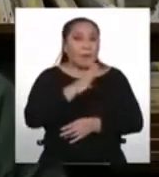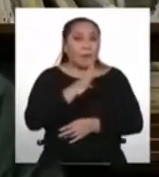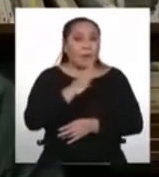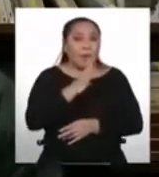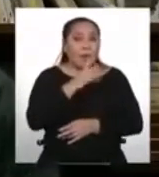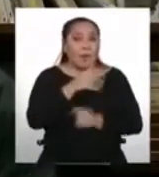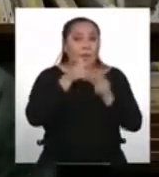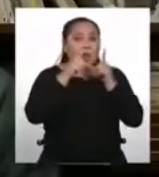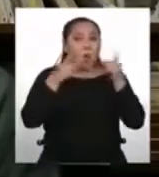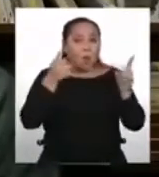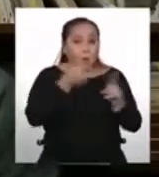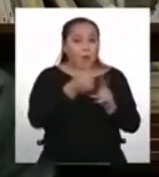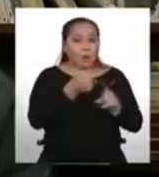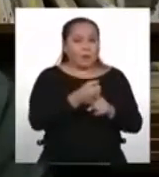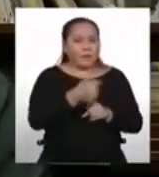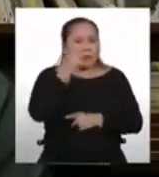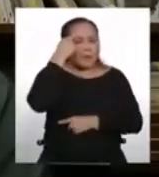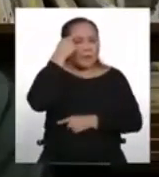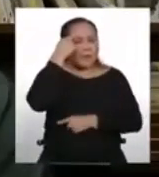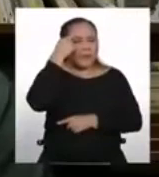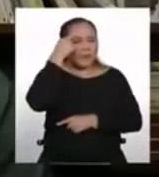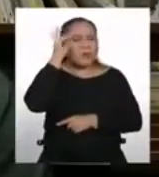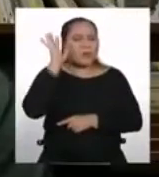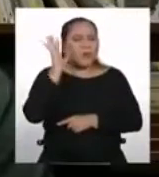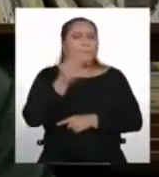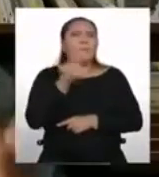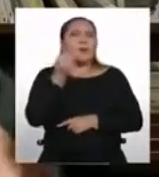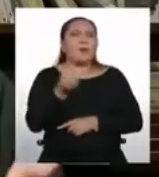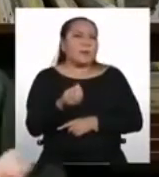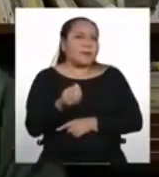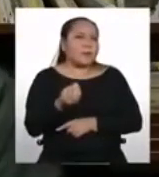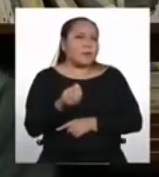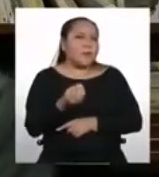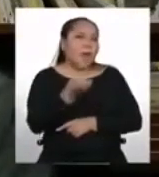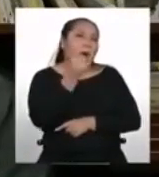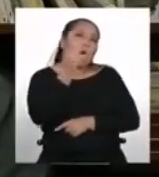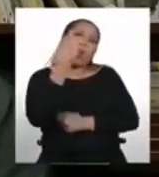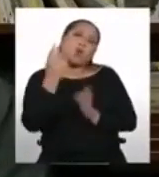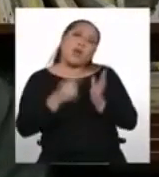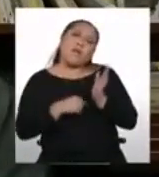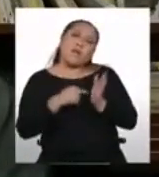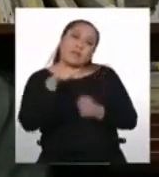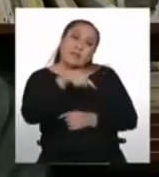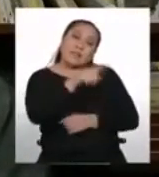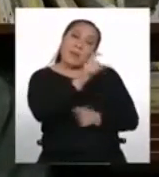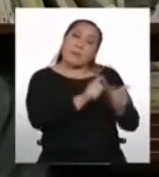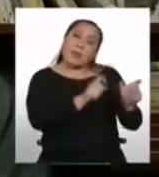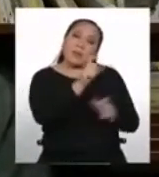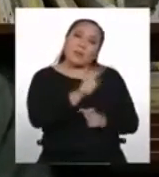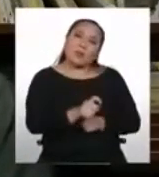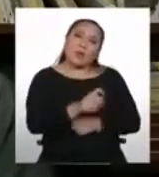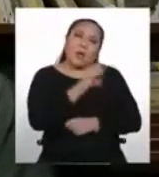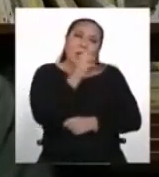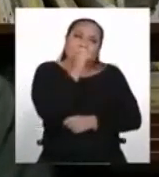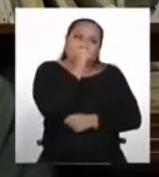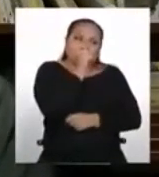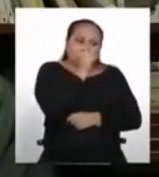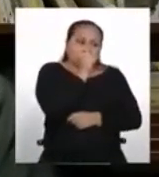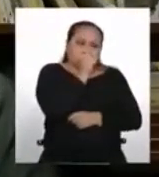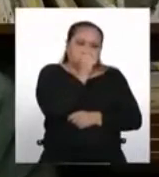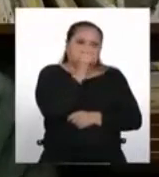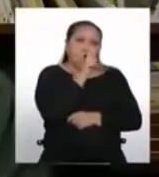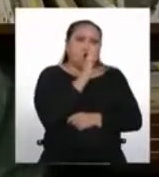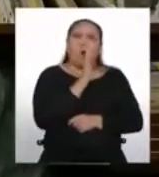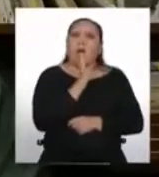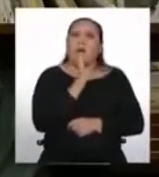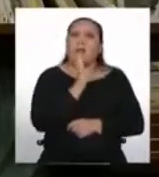y pensamos, ¿por qué a veces los hablantes de lenguas originarias dejan de hablar su lengua?